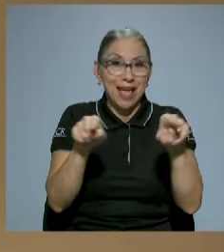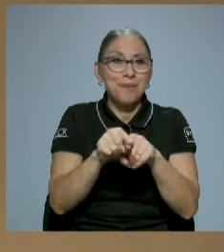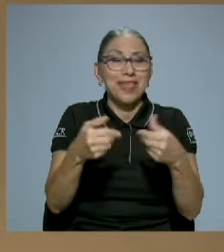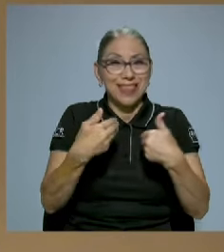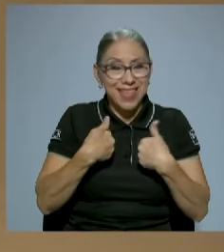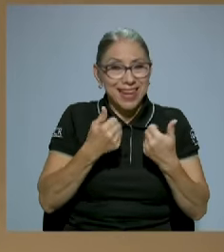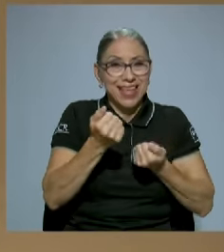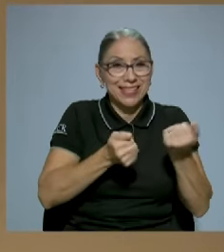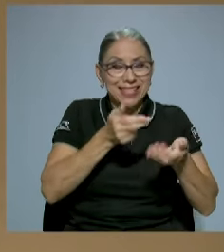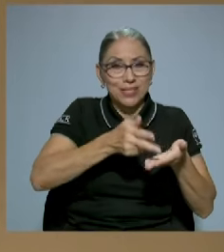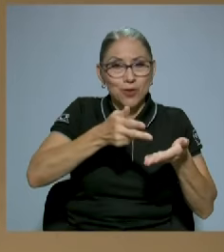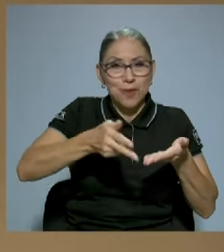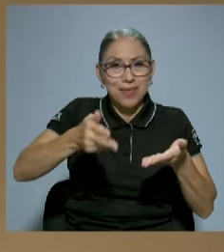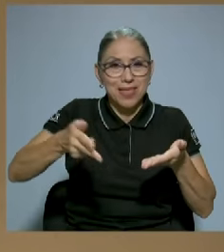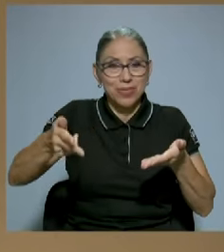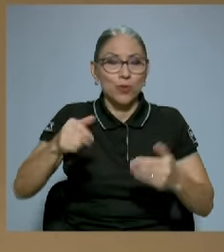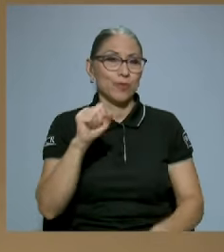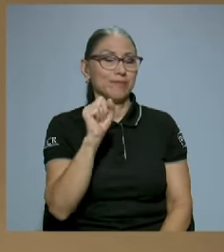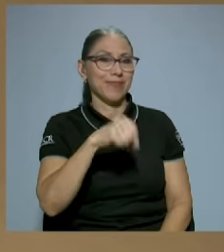Así es.